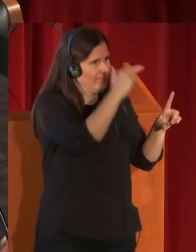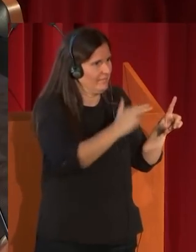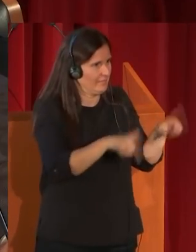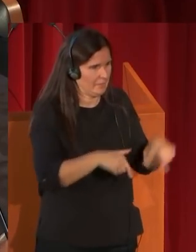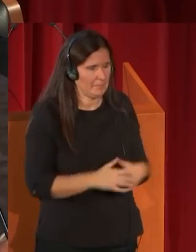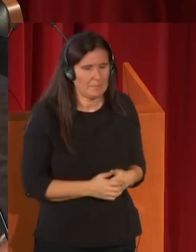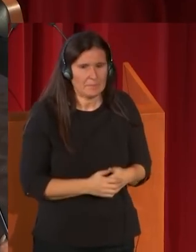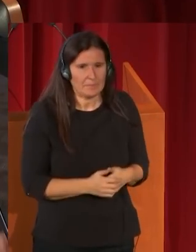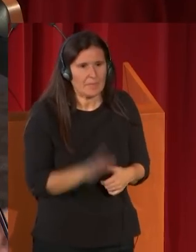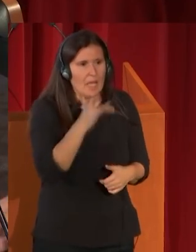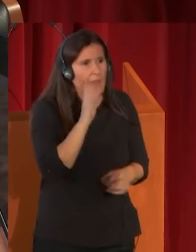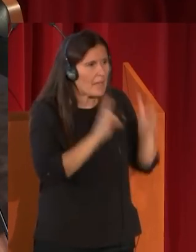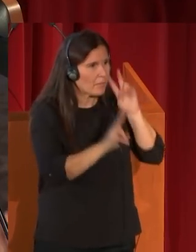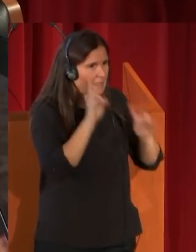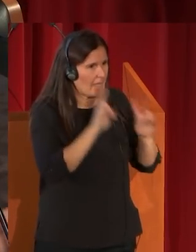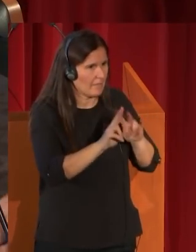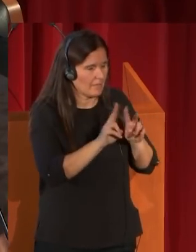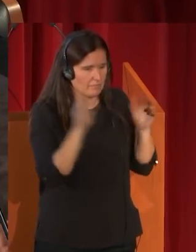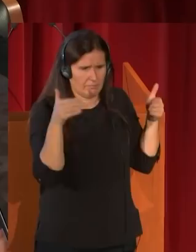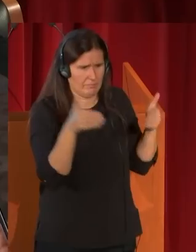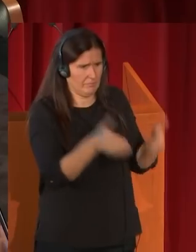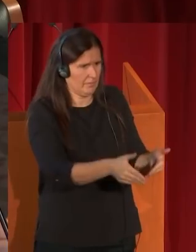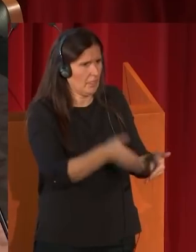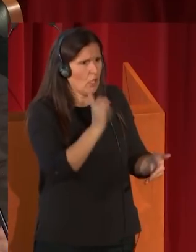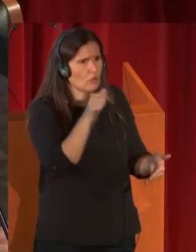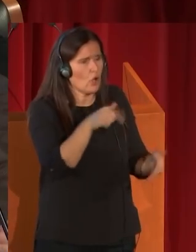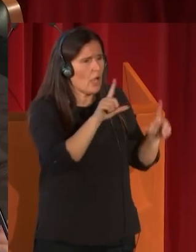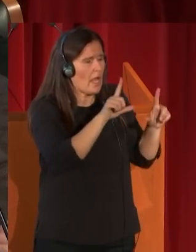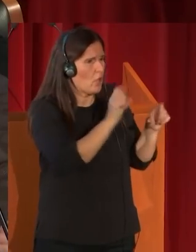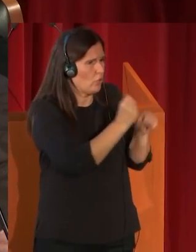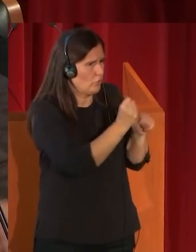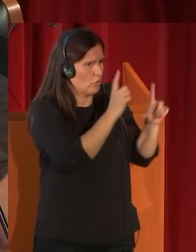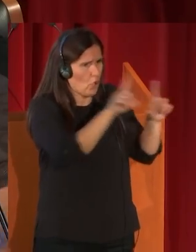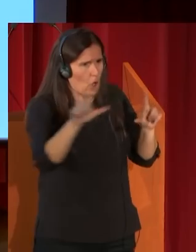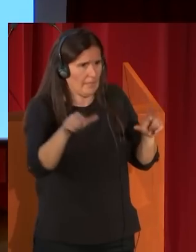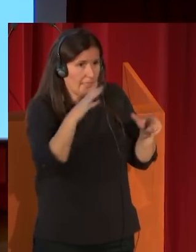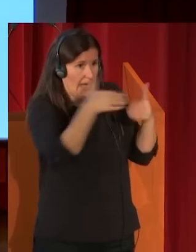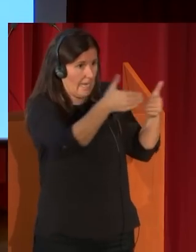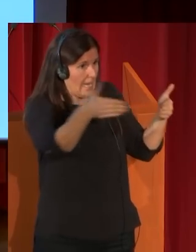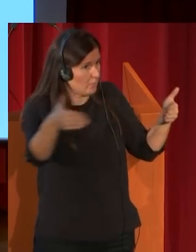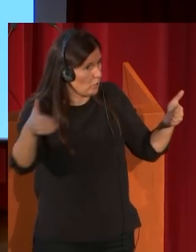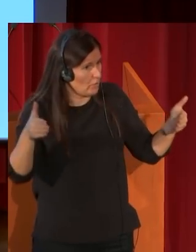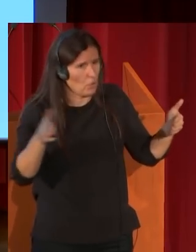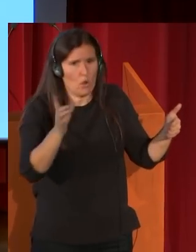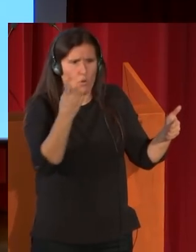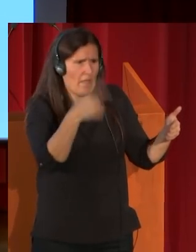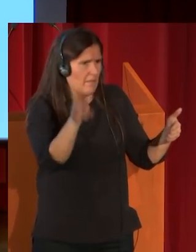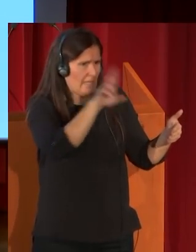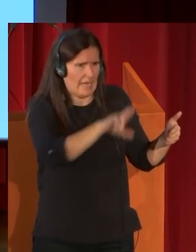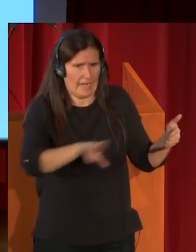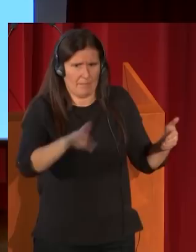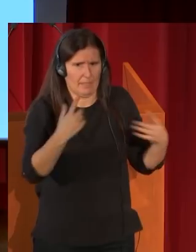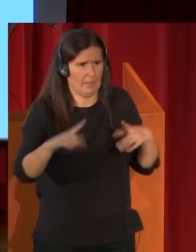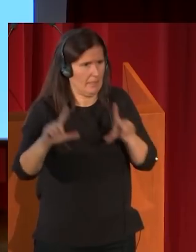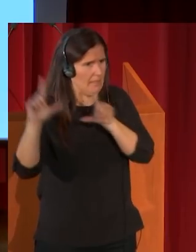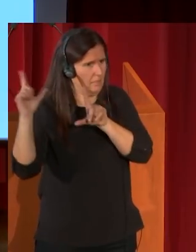Vamos a ver, ciñéndonos solo a las obras que están expuestas, ya no hace falta que les repita todo esto que